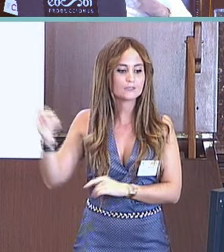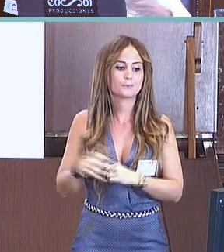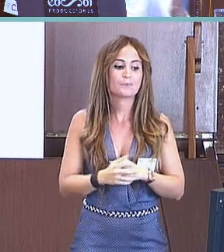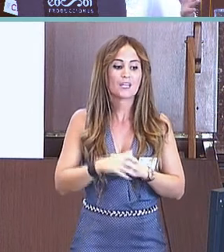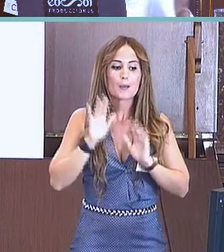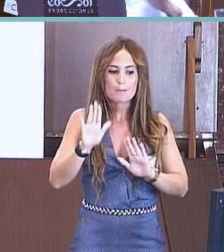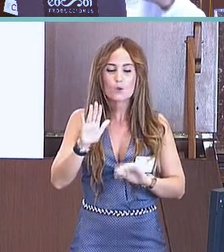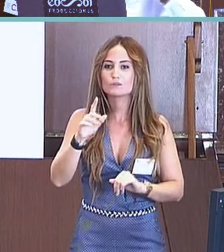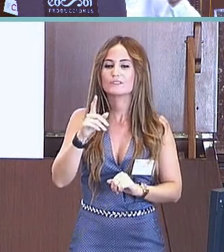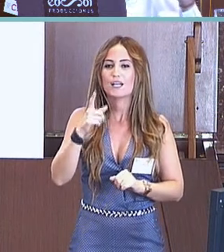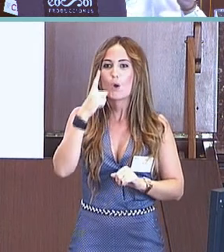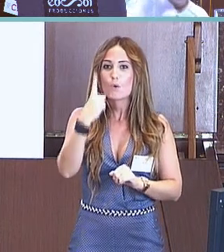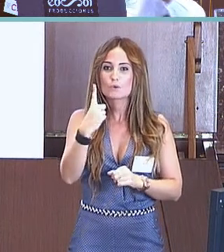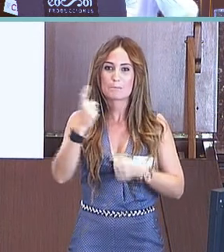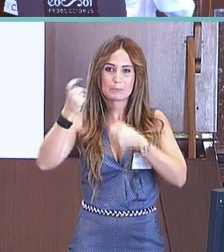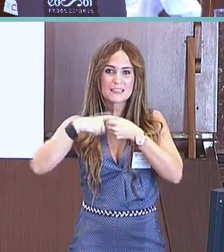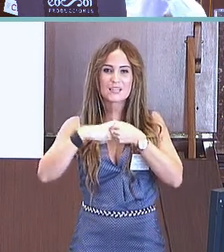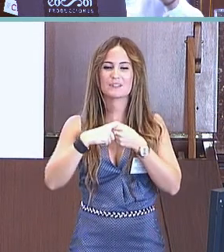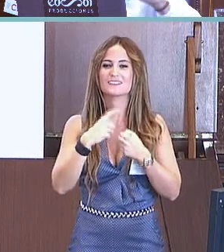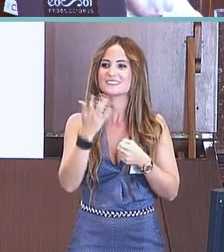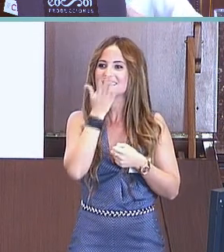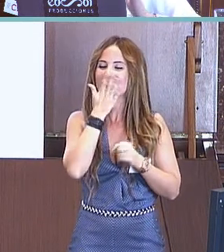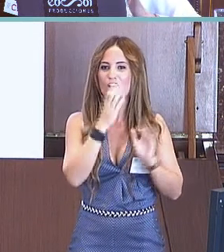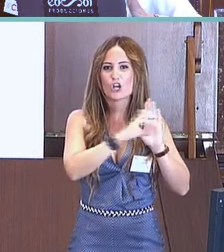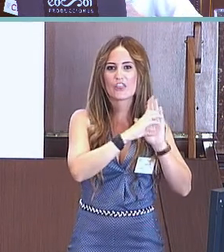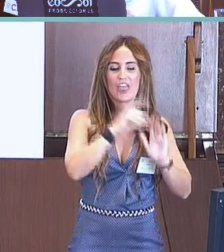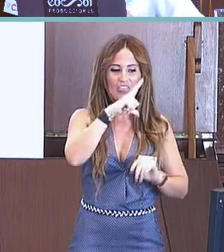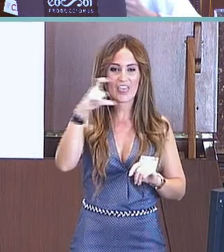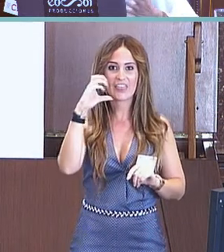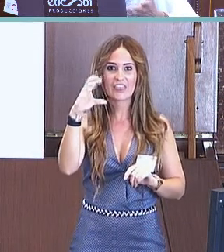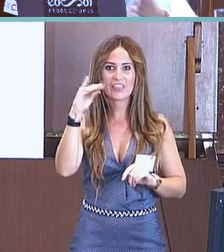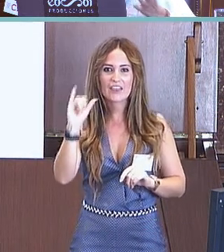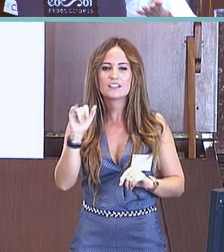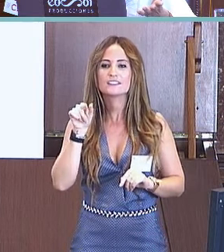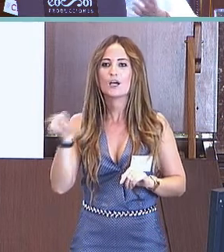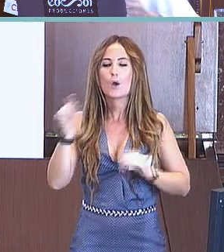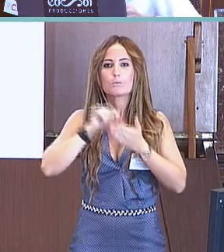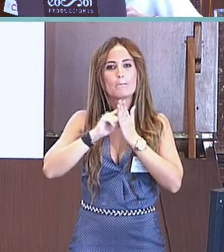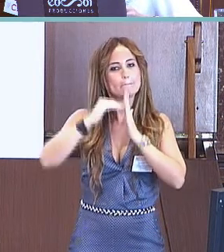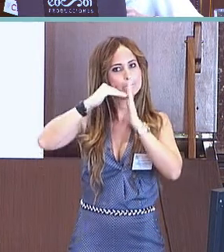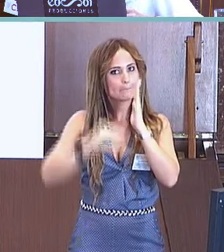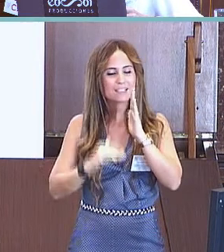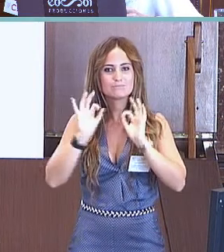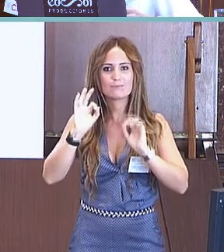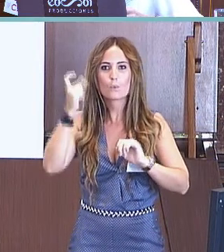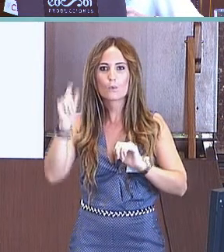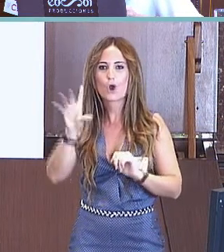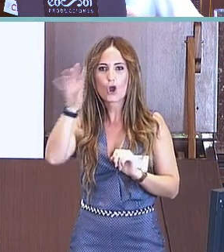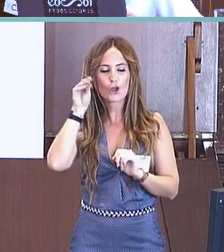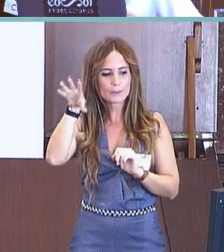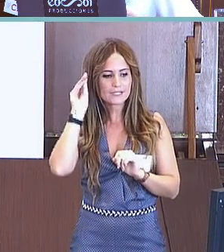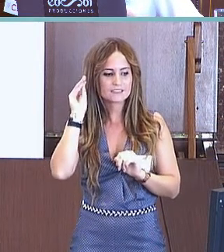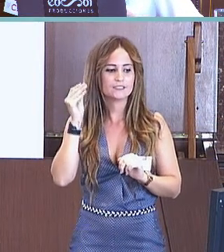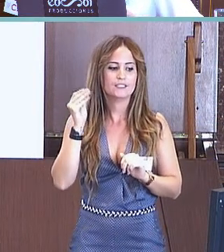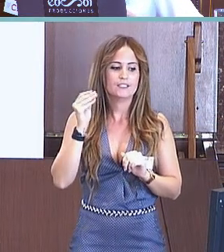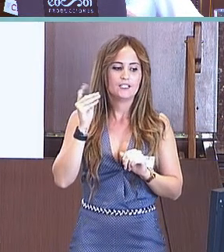cuestionario y, por tanto, podemos ver una evolución más individualizada de estos niños. En